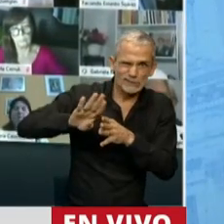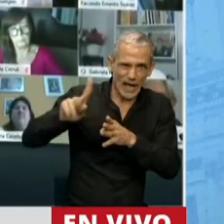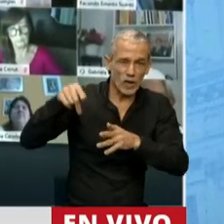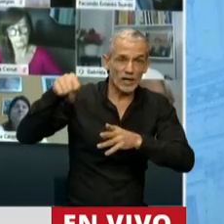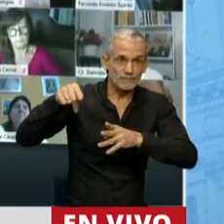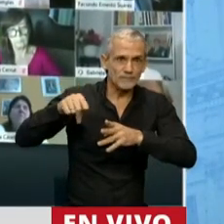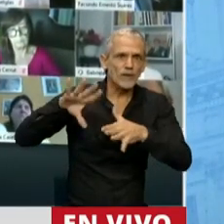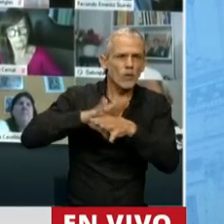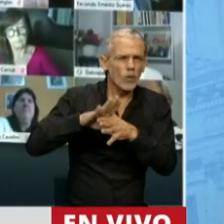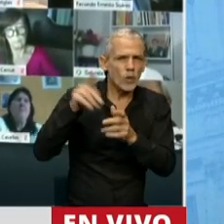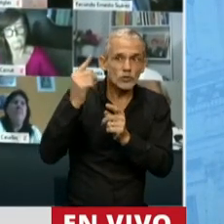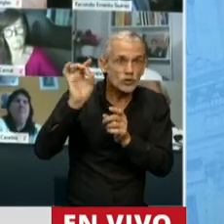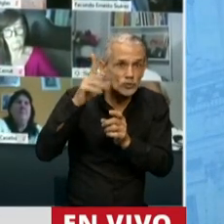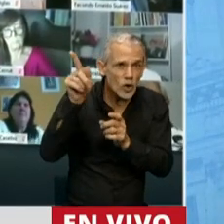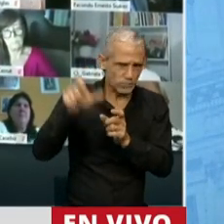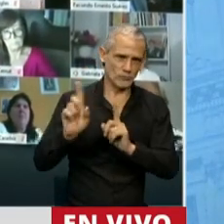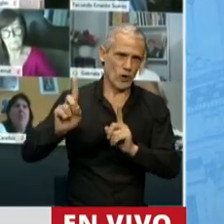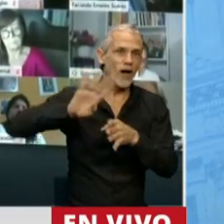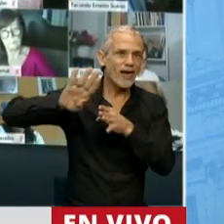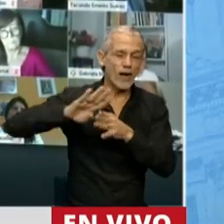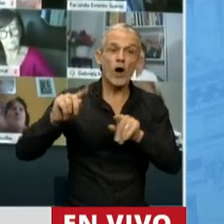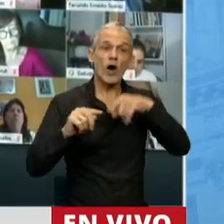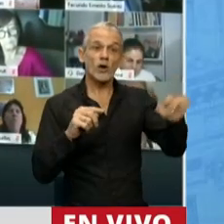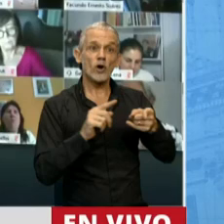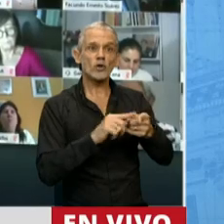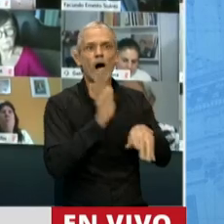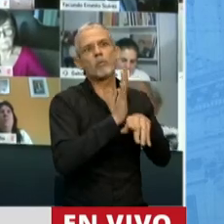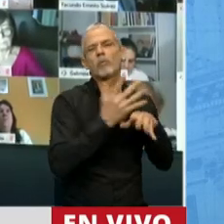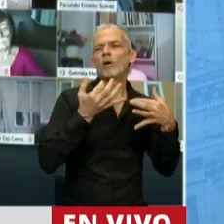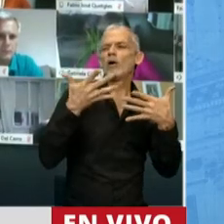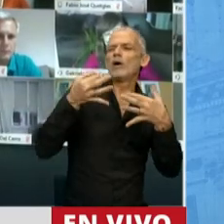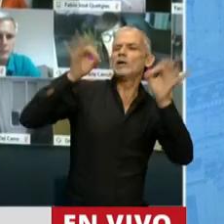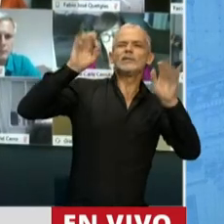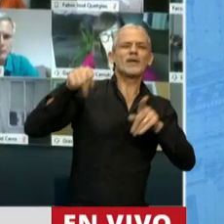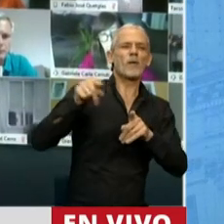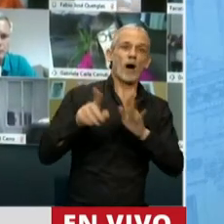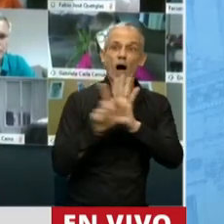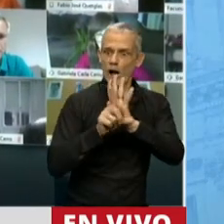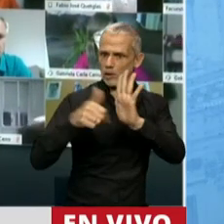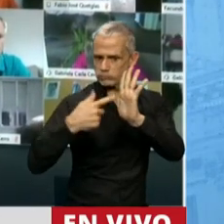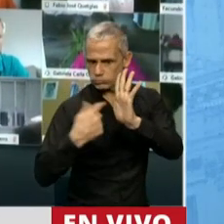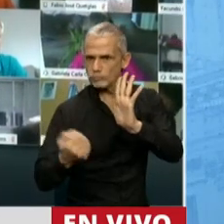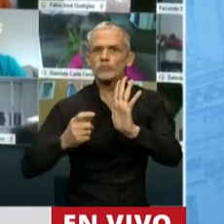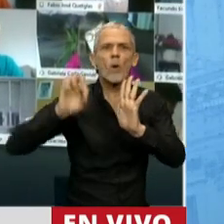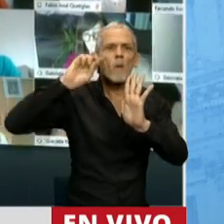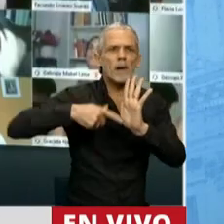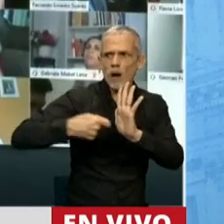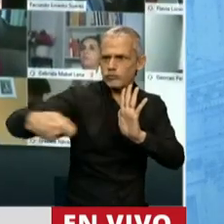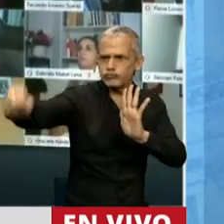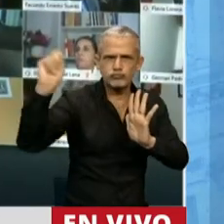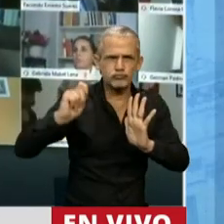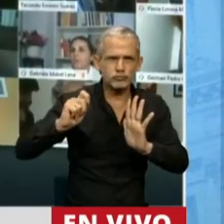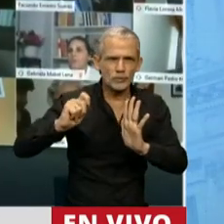preciso y decir que los otros también endeudaron, y los otros vendrían a ser los salvadores que vienen a legalizar en definitiva este fraude.